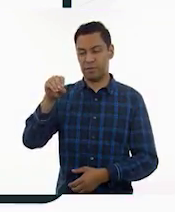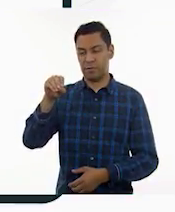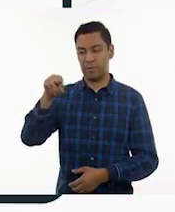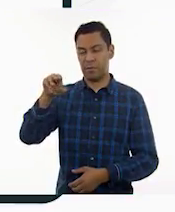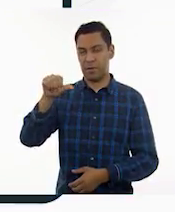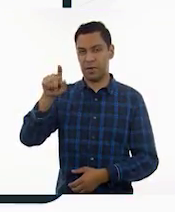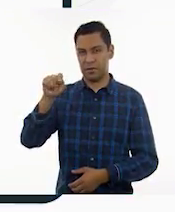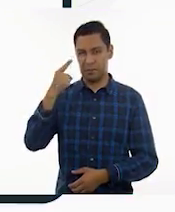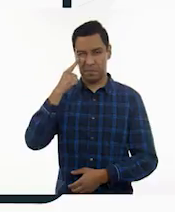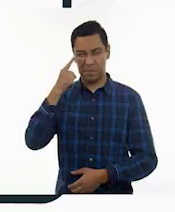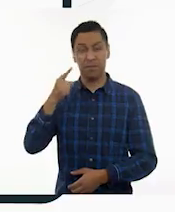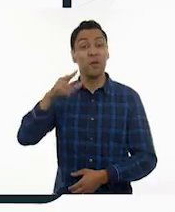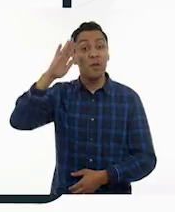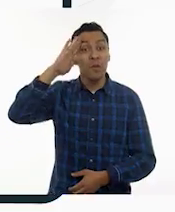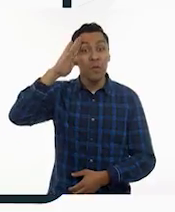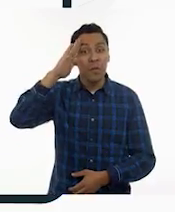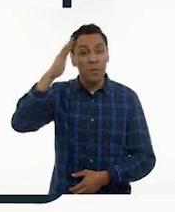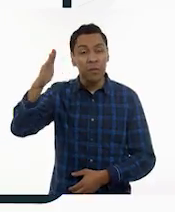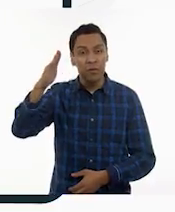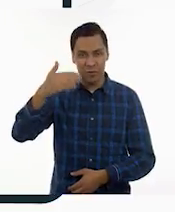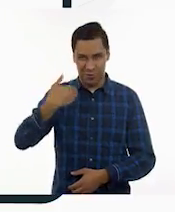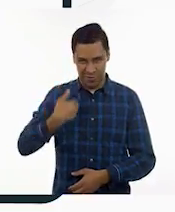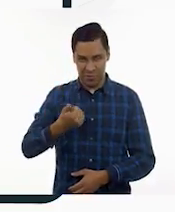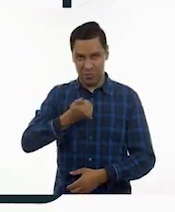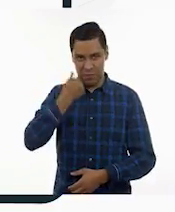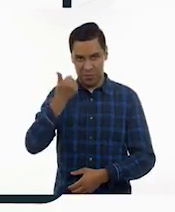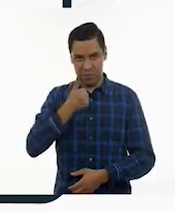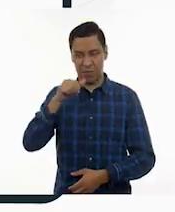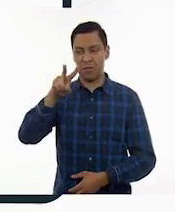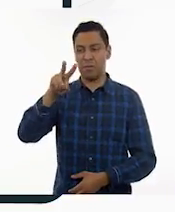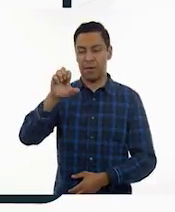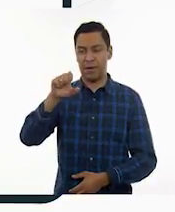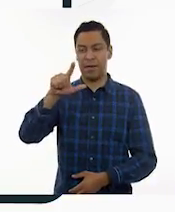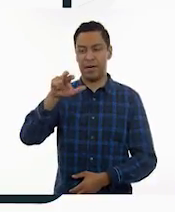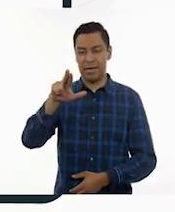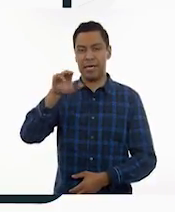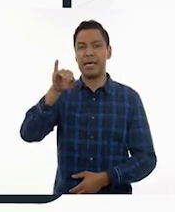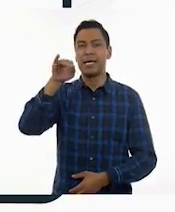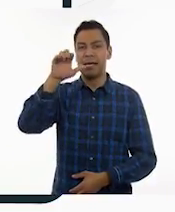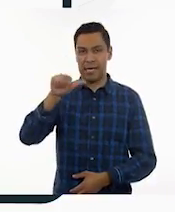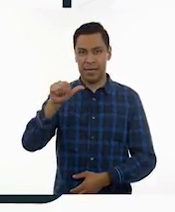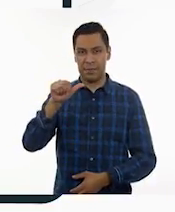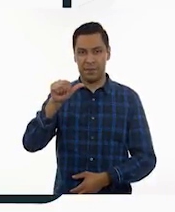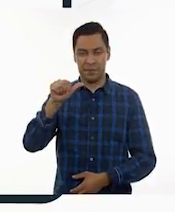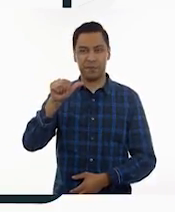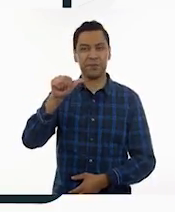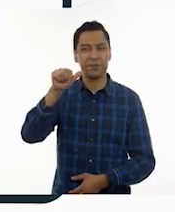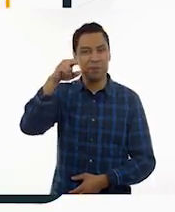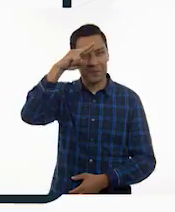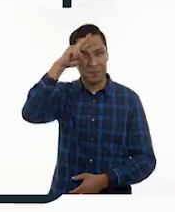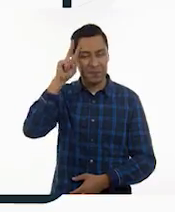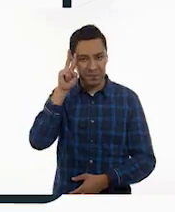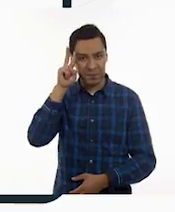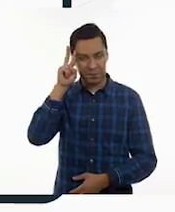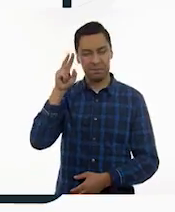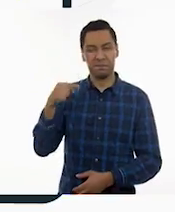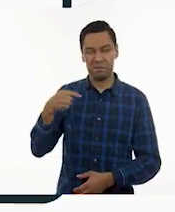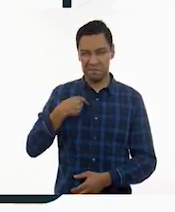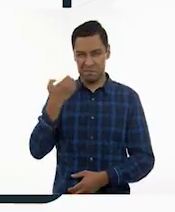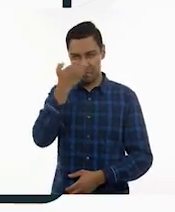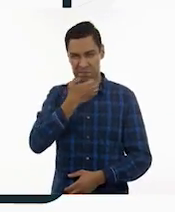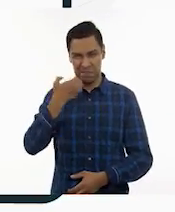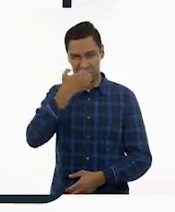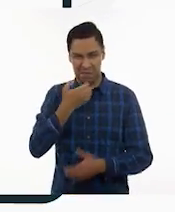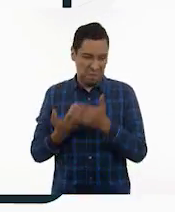Hola, les habla la alumna Valeria Adilene Ibarra Barrón. Pertenezco a la escuela Filomeno Mata, turno